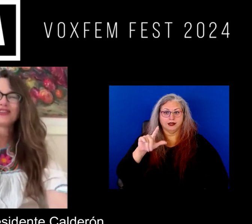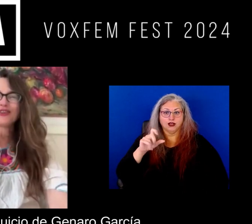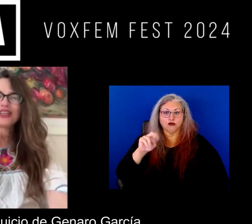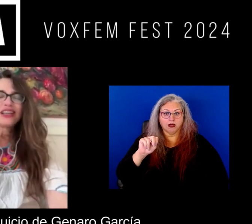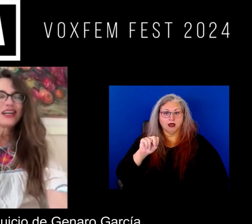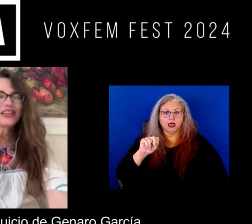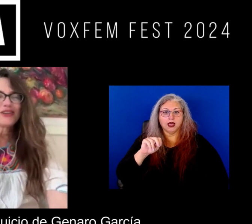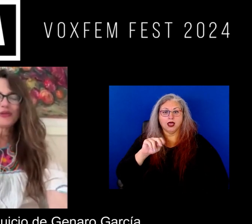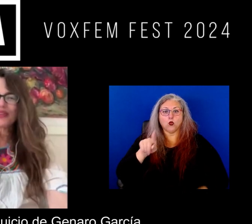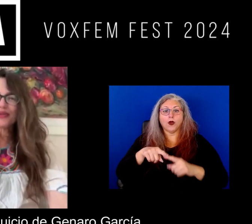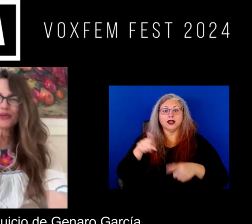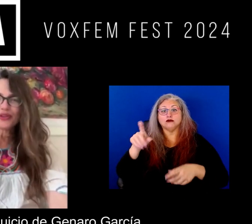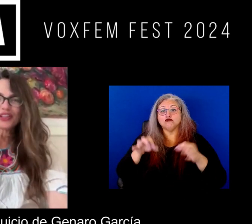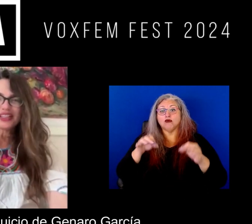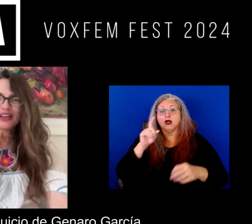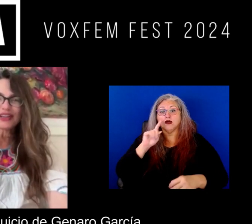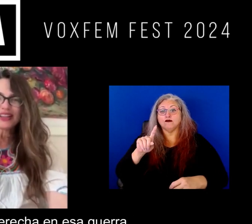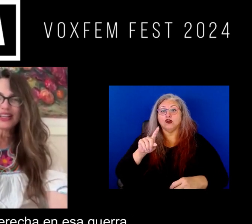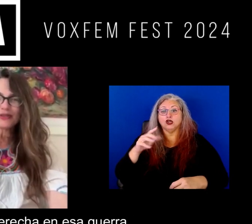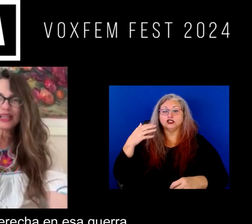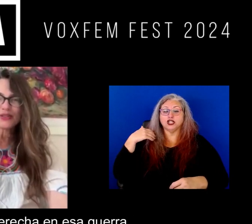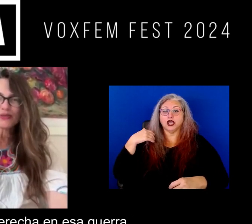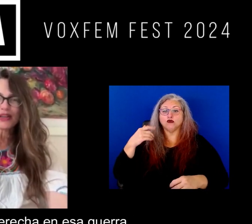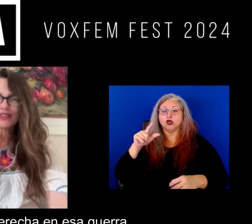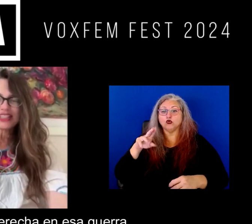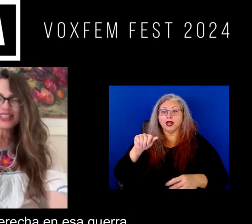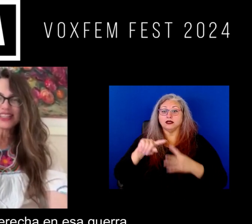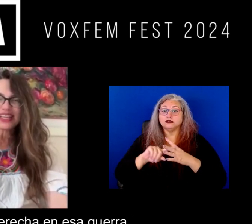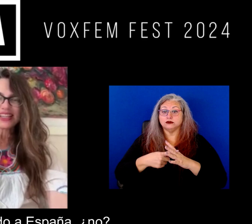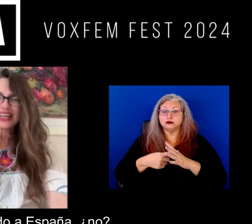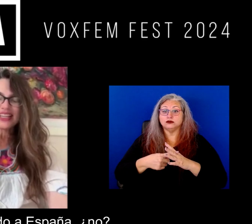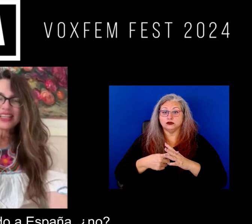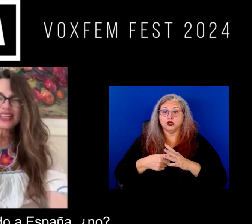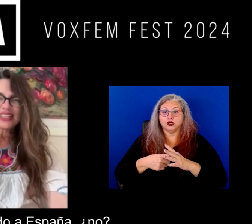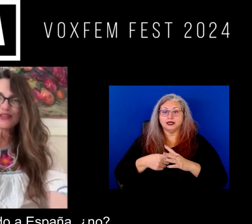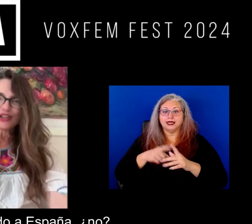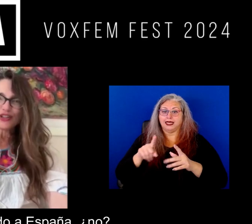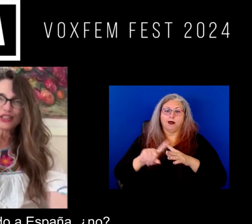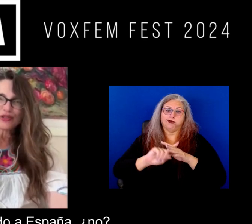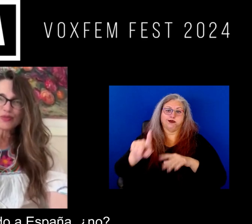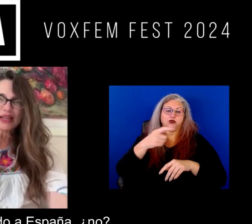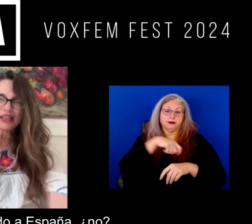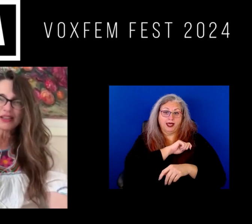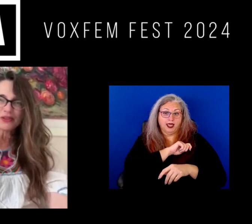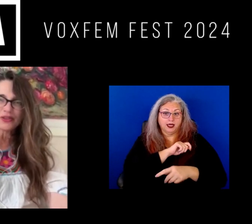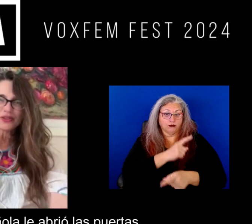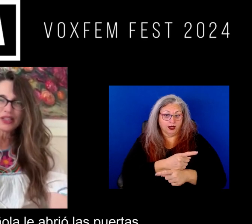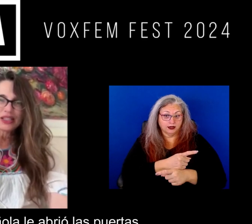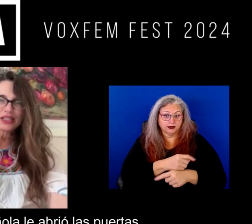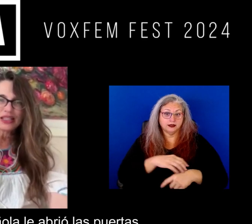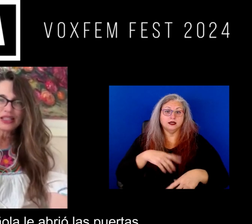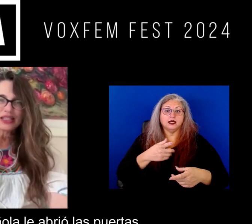presidente Calderón cuando empezó el juicio de Genaro García Luna su mano derecha en esa guerra se fue corriendo a España